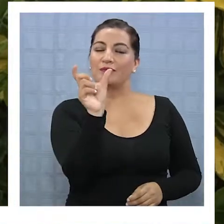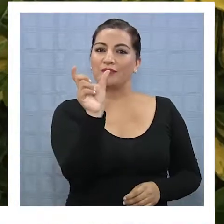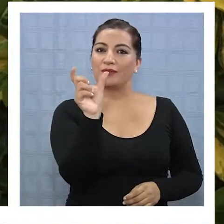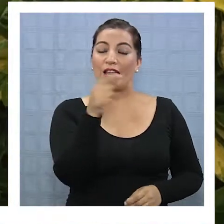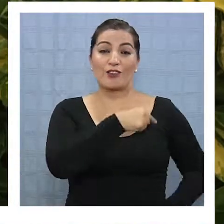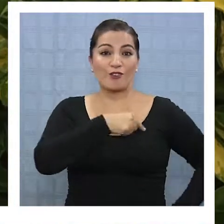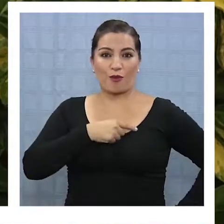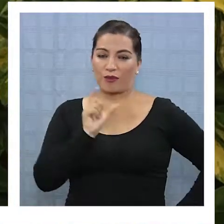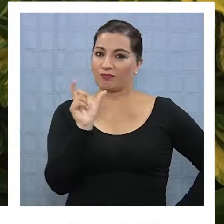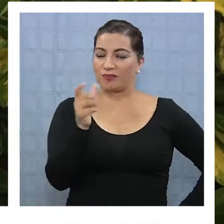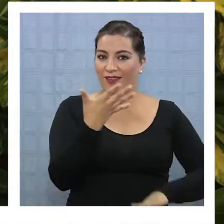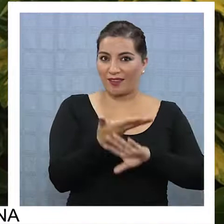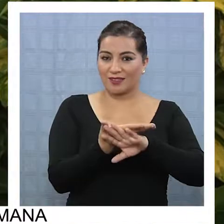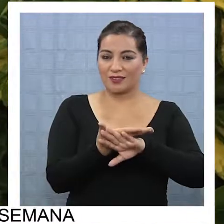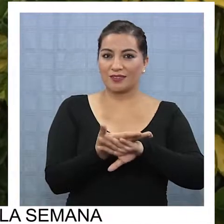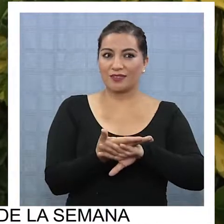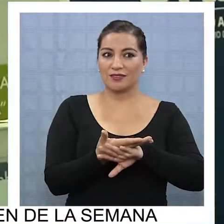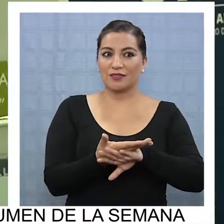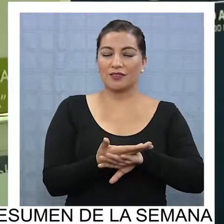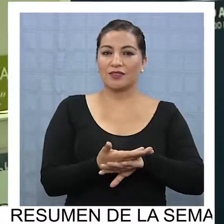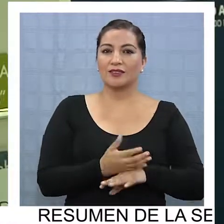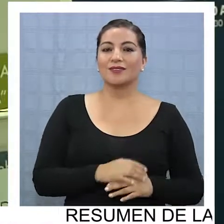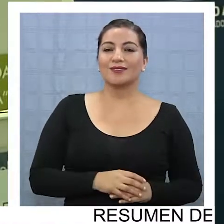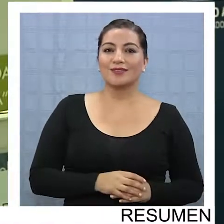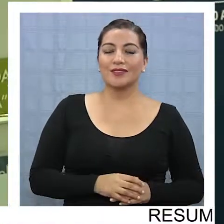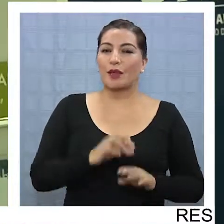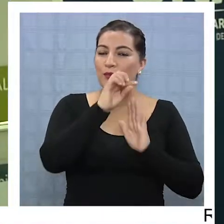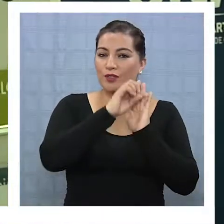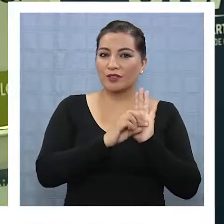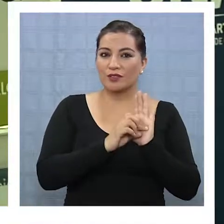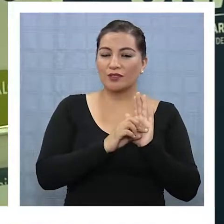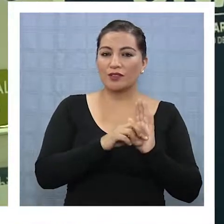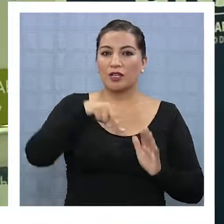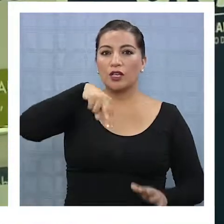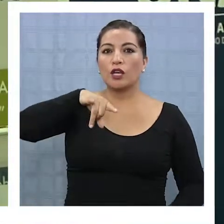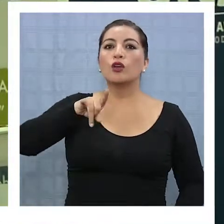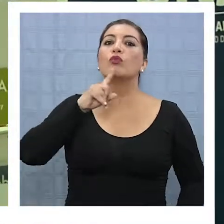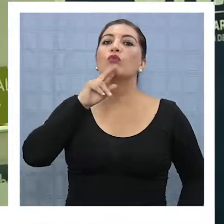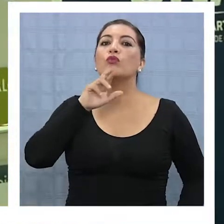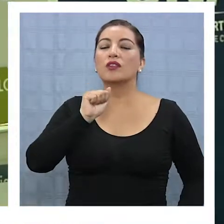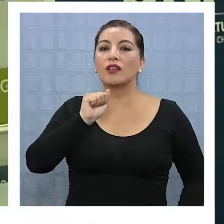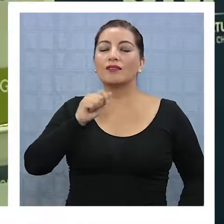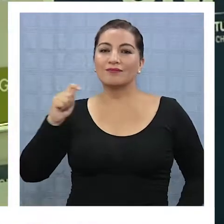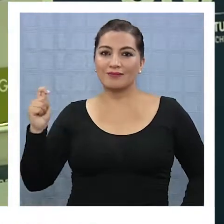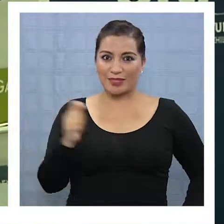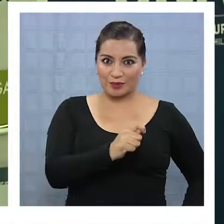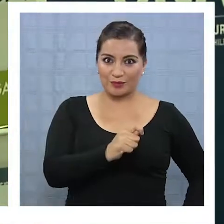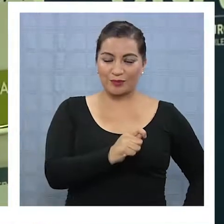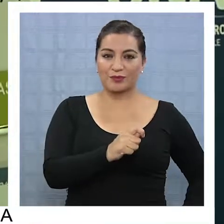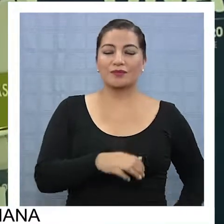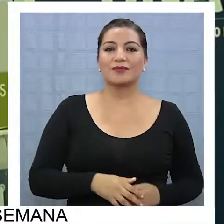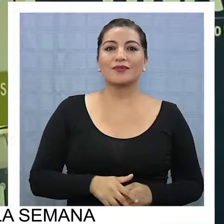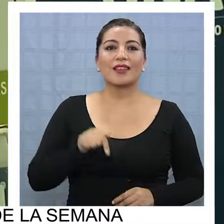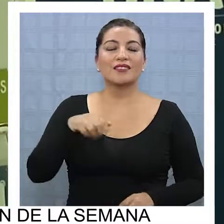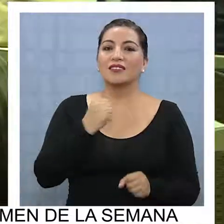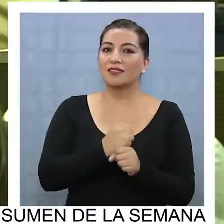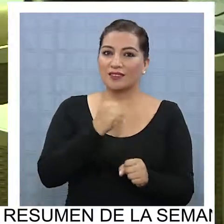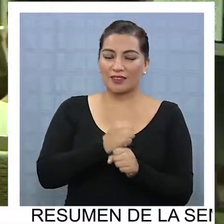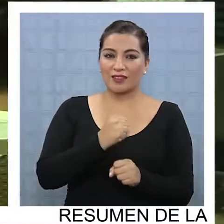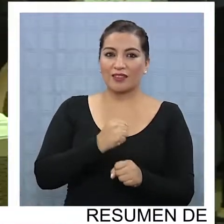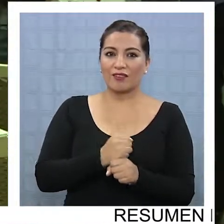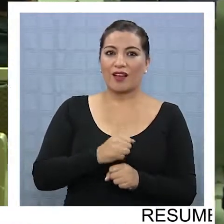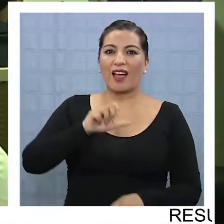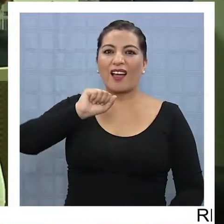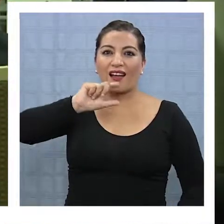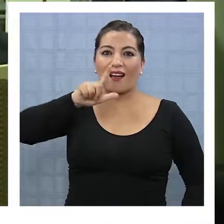o más bien el nombre que tiene pequeño este proyecto se llama Nutra Tarapacat. Justamente se trabaja con